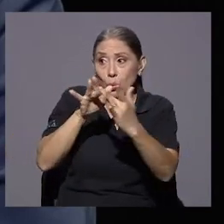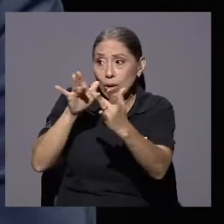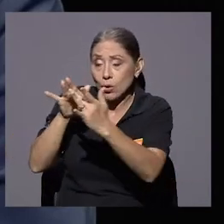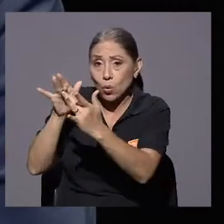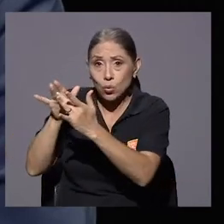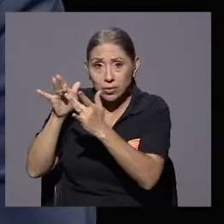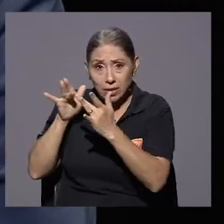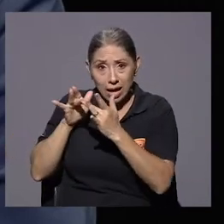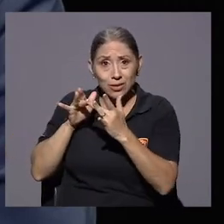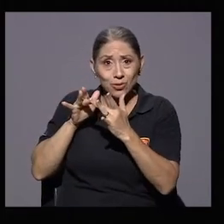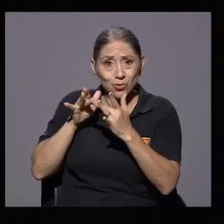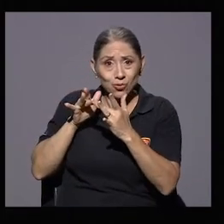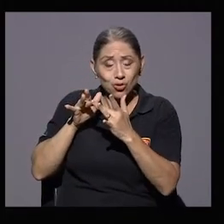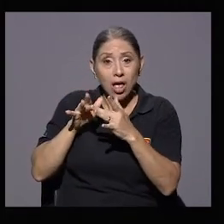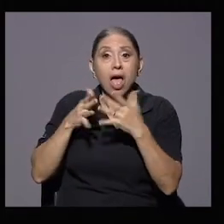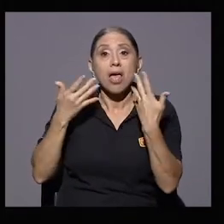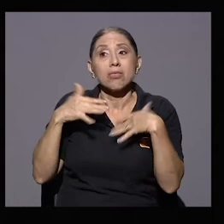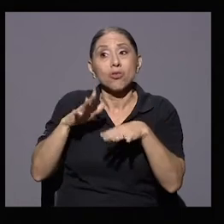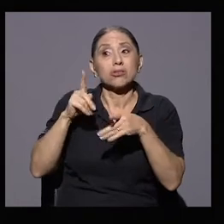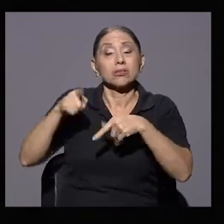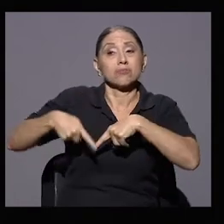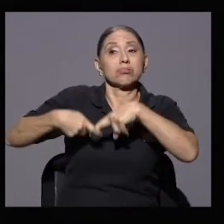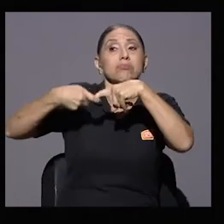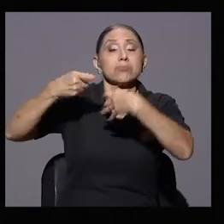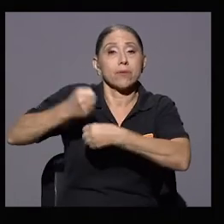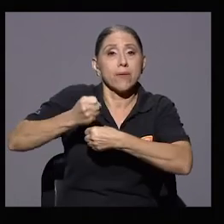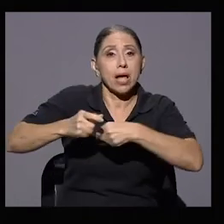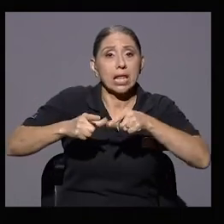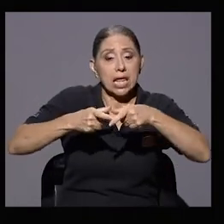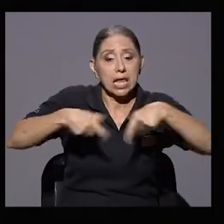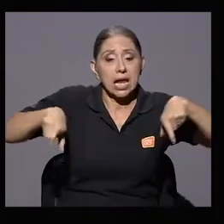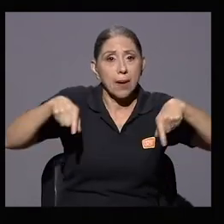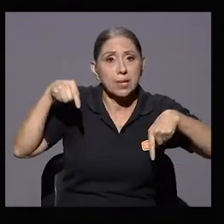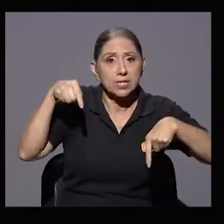contactos en algún momento, más de 22 mil.